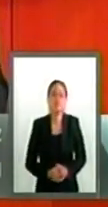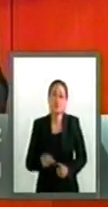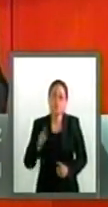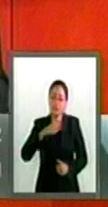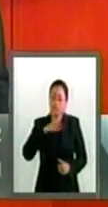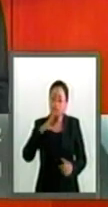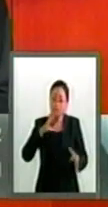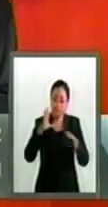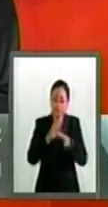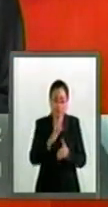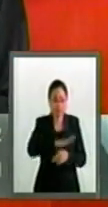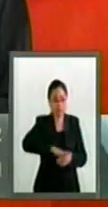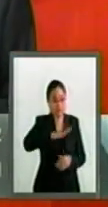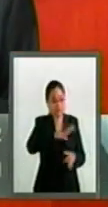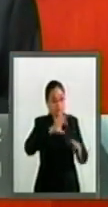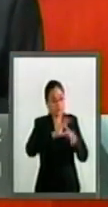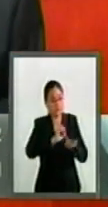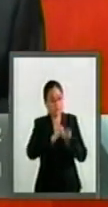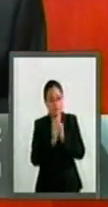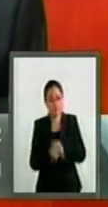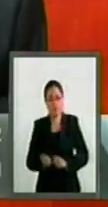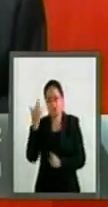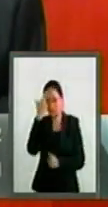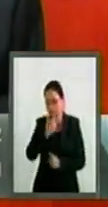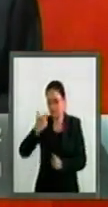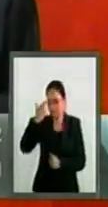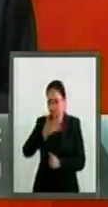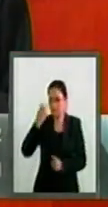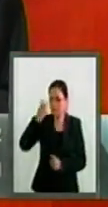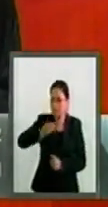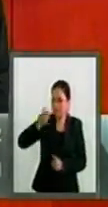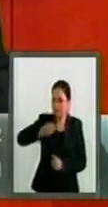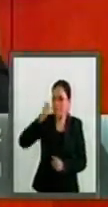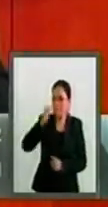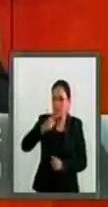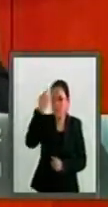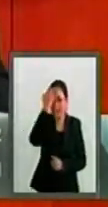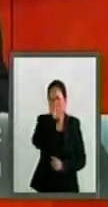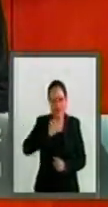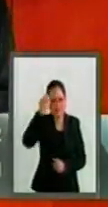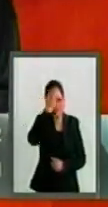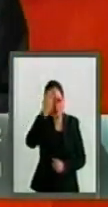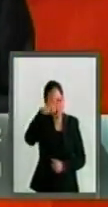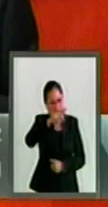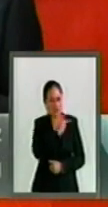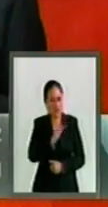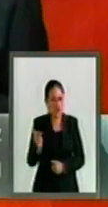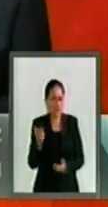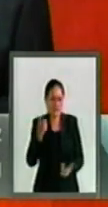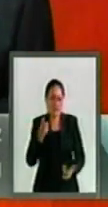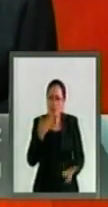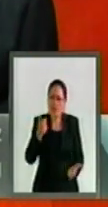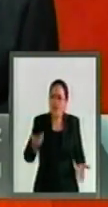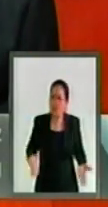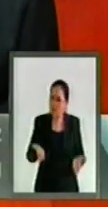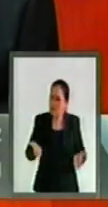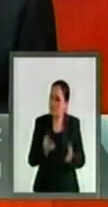los resultados de una evaluación estandarizada es un mecanismo represivo que no promueve la educación.